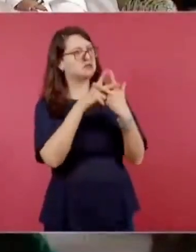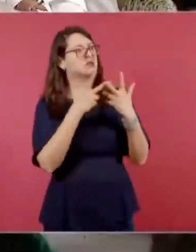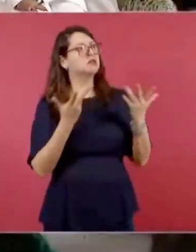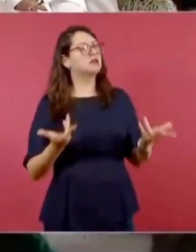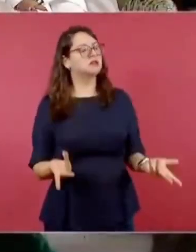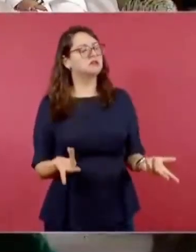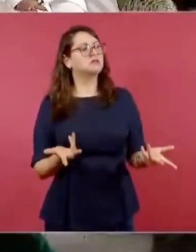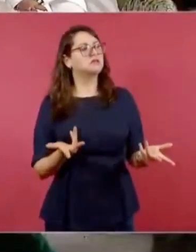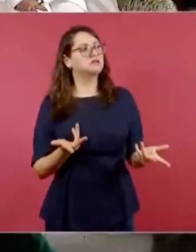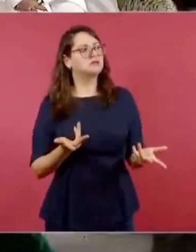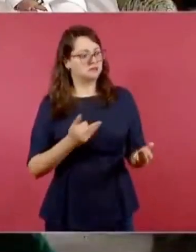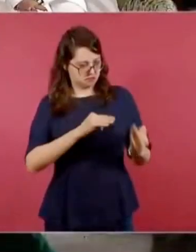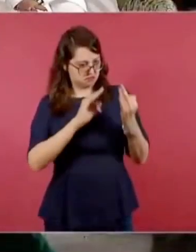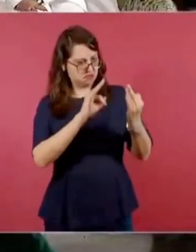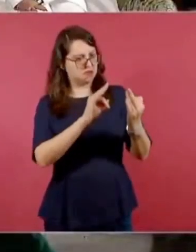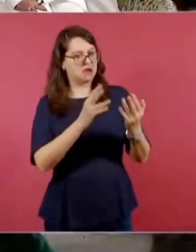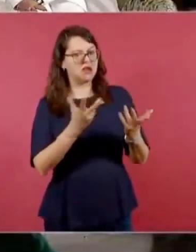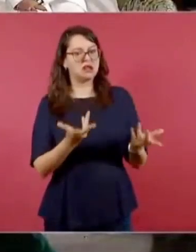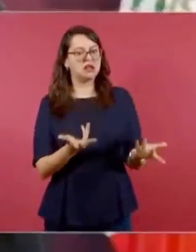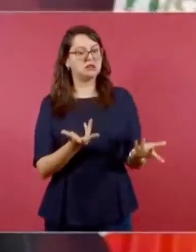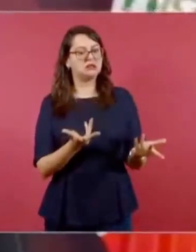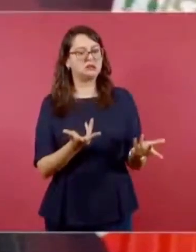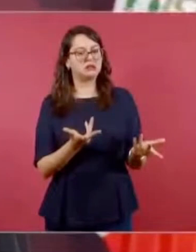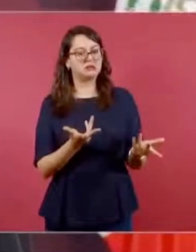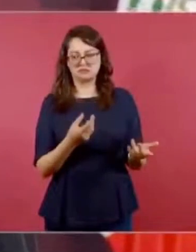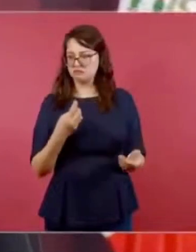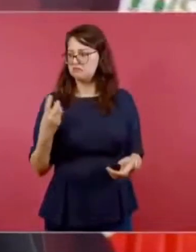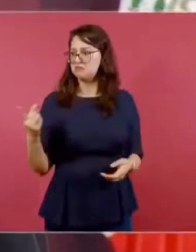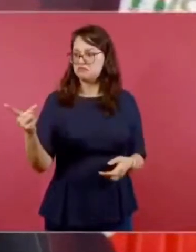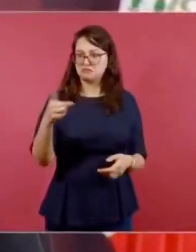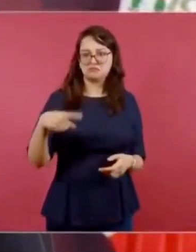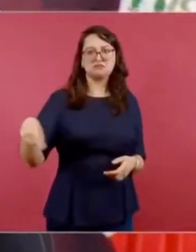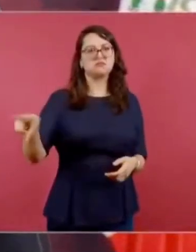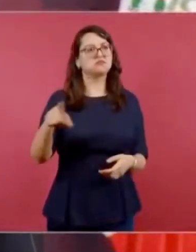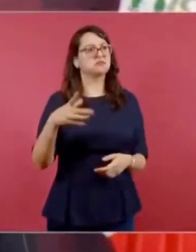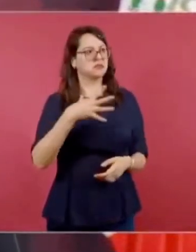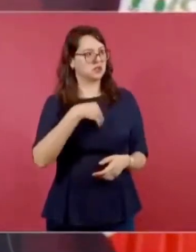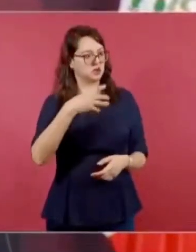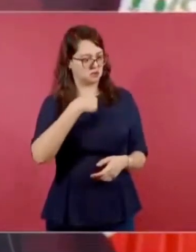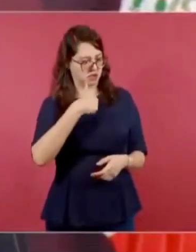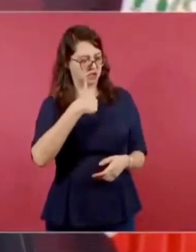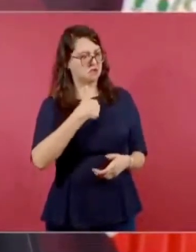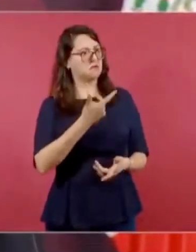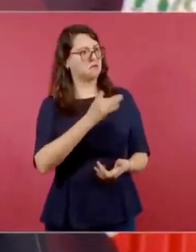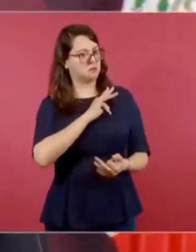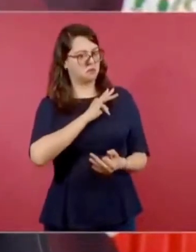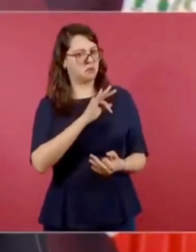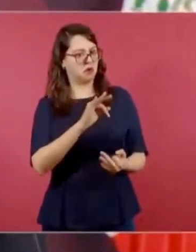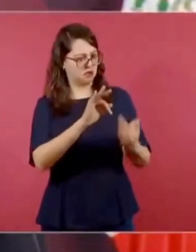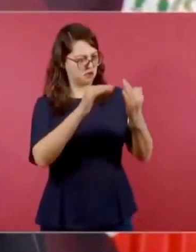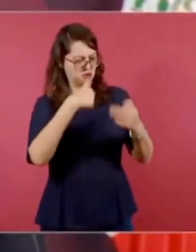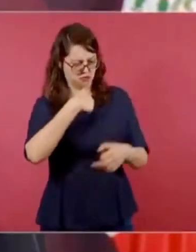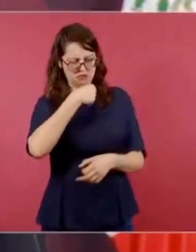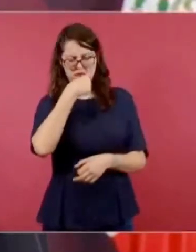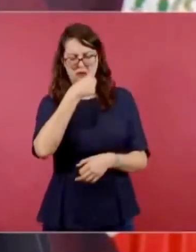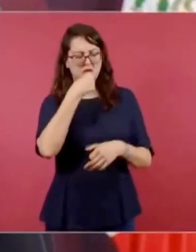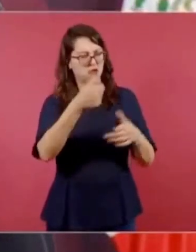Le dijo, con cualquiera de mis hijos o conmigo, que estoy viejo.